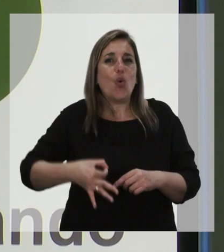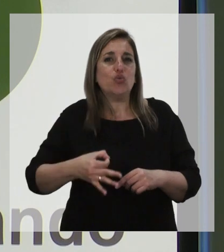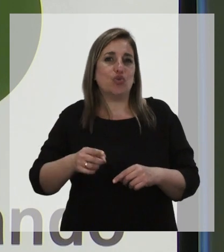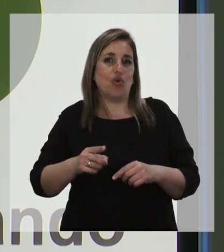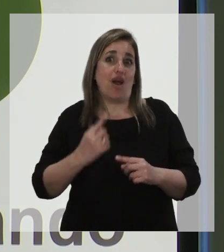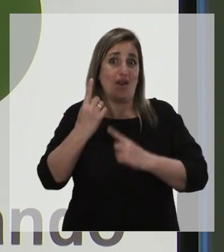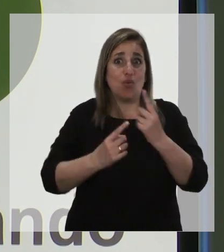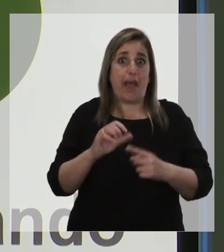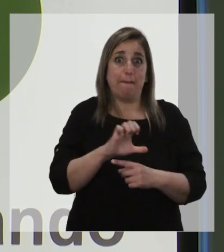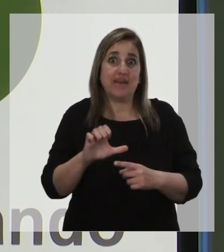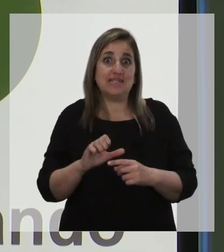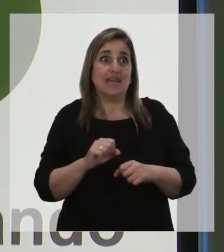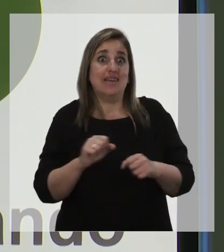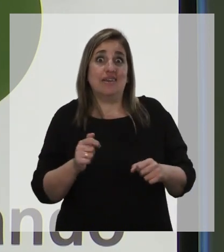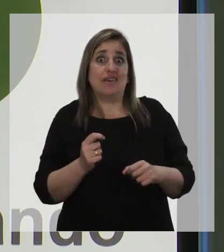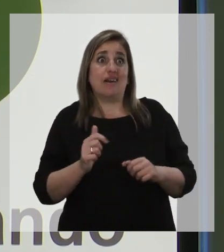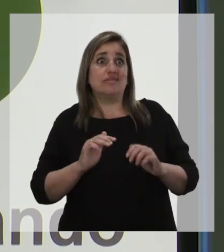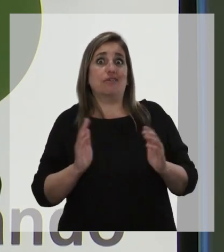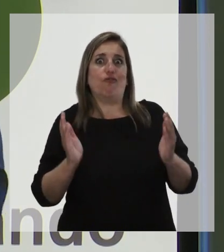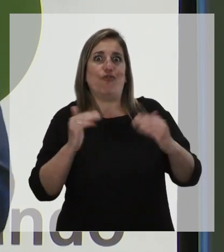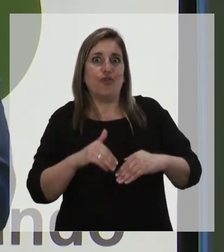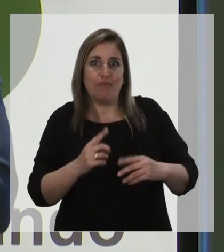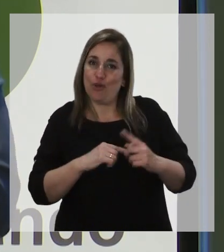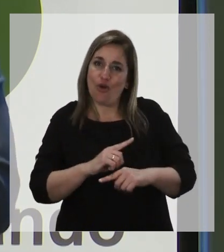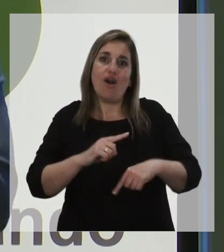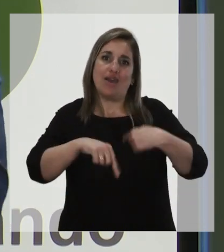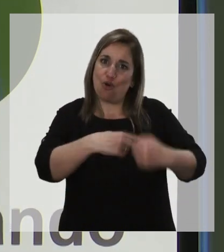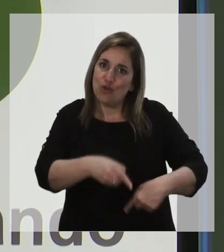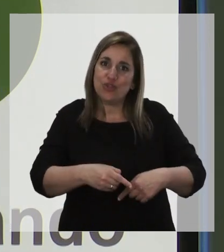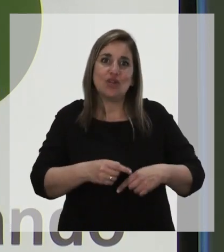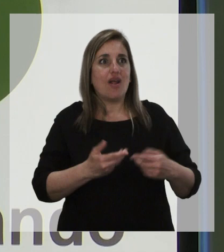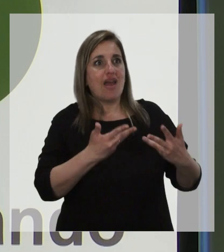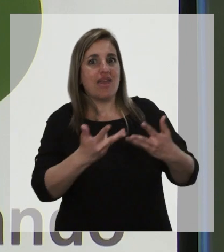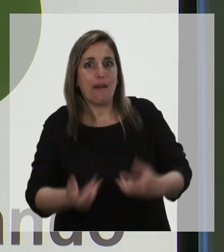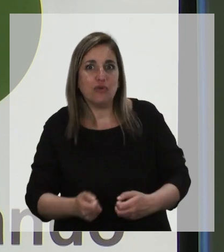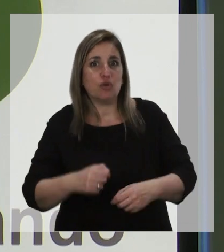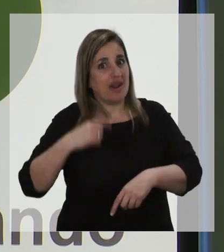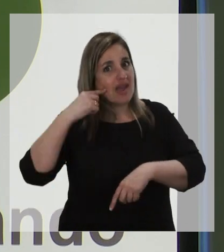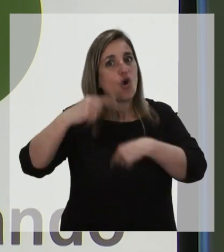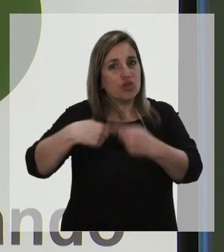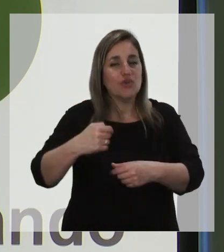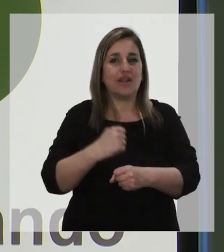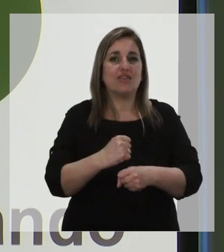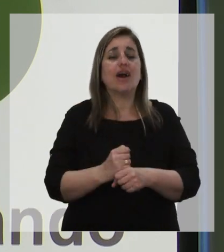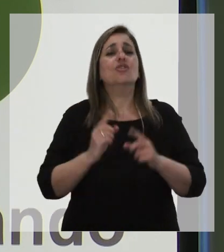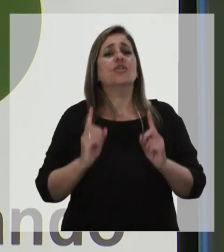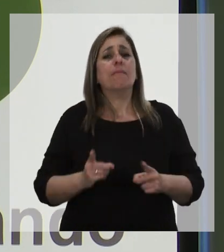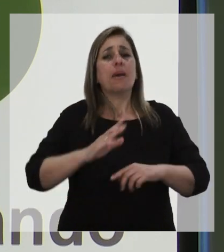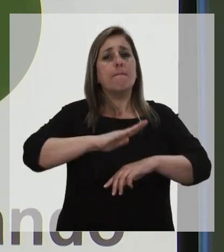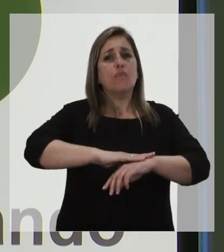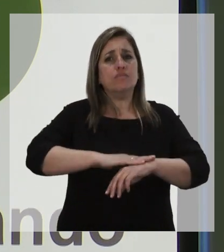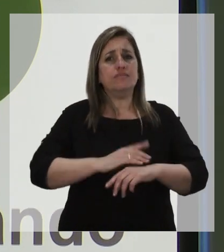el borde de caer o poder dar el salto cualitativo. Tenemos distancias de